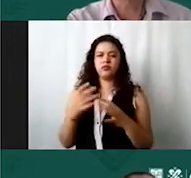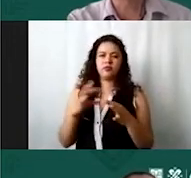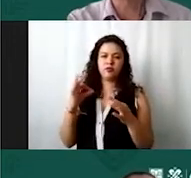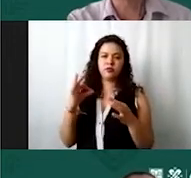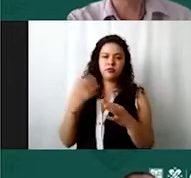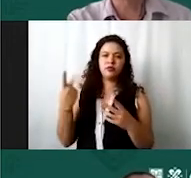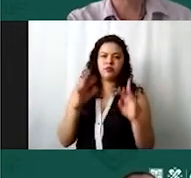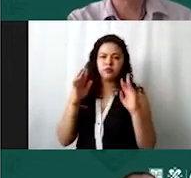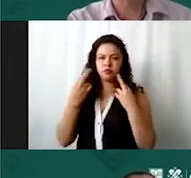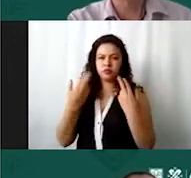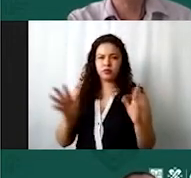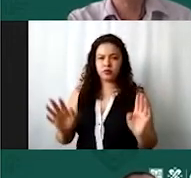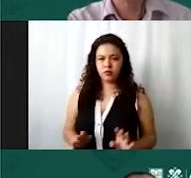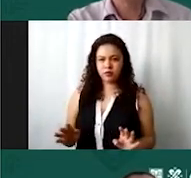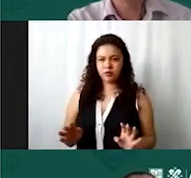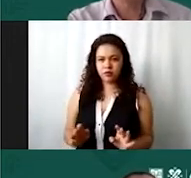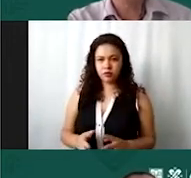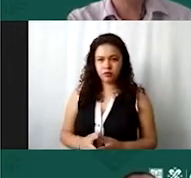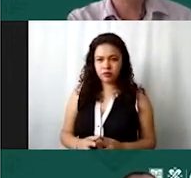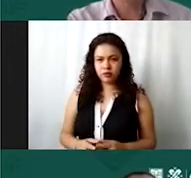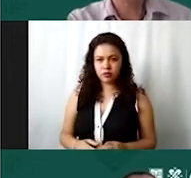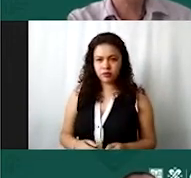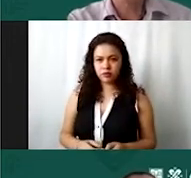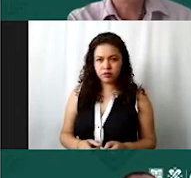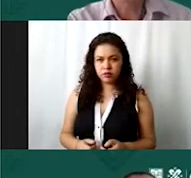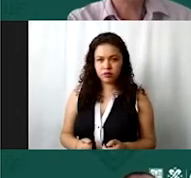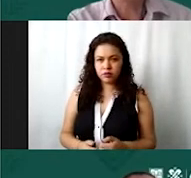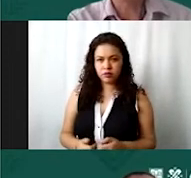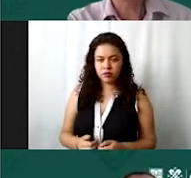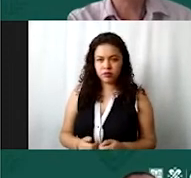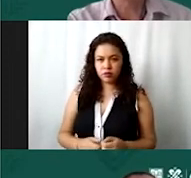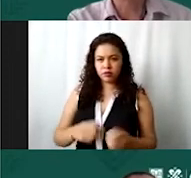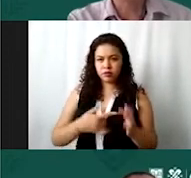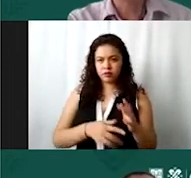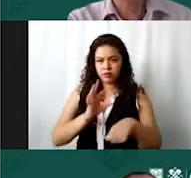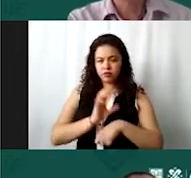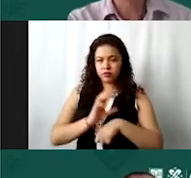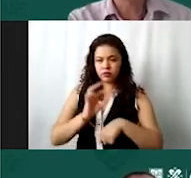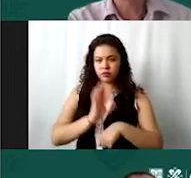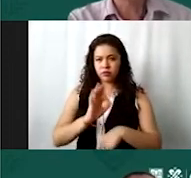tipo de sesión ordinaria o extraordinaria la hora la fecha nombre de la institución